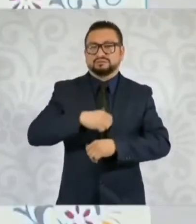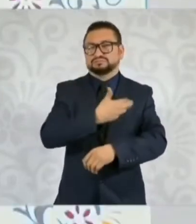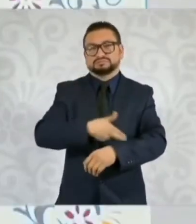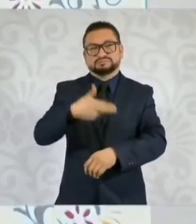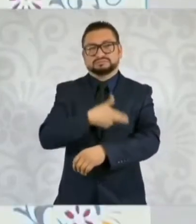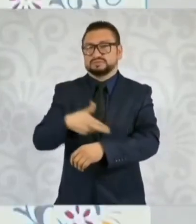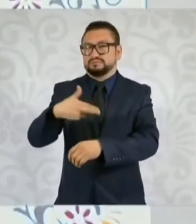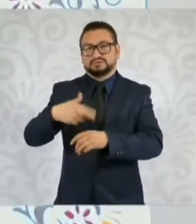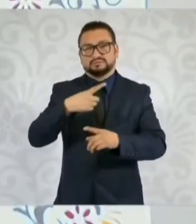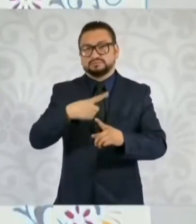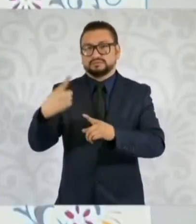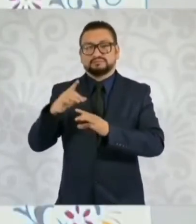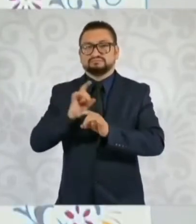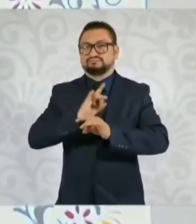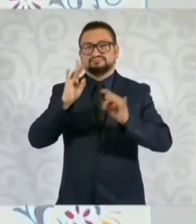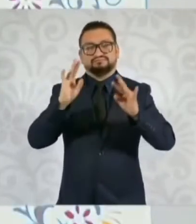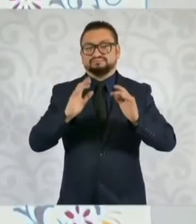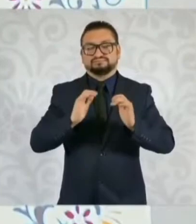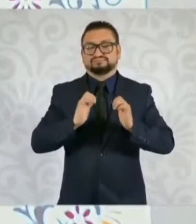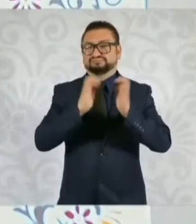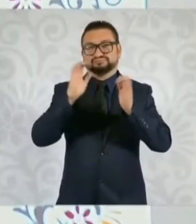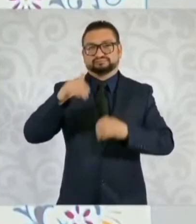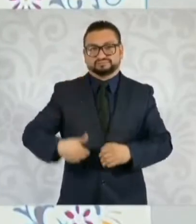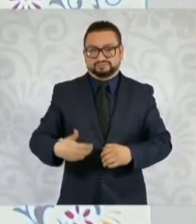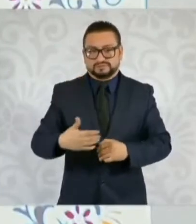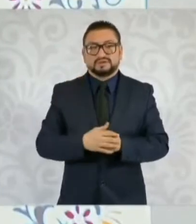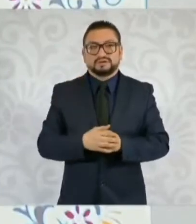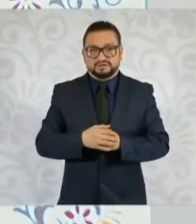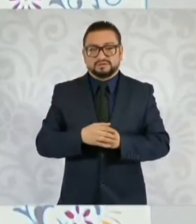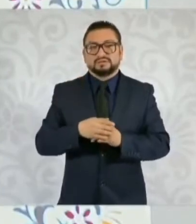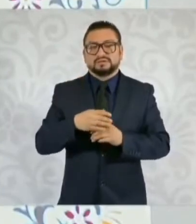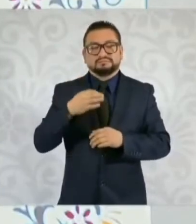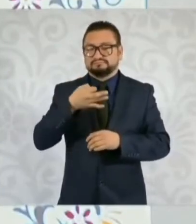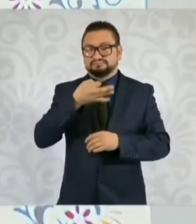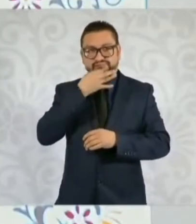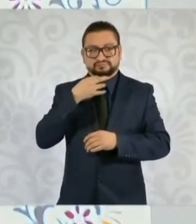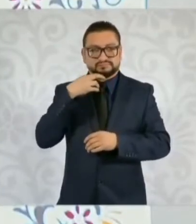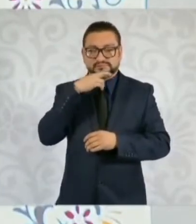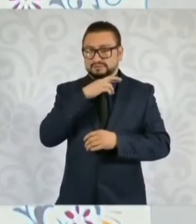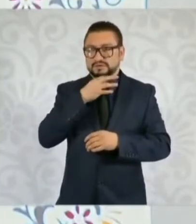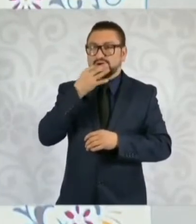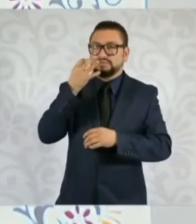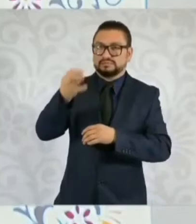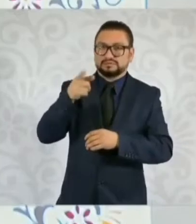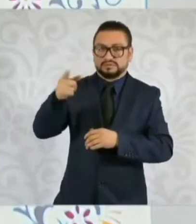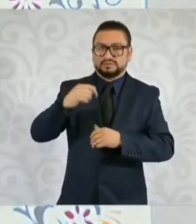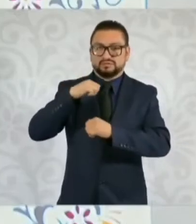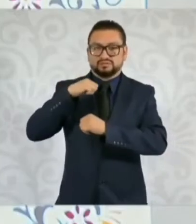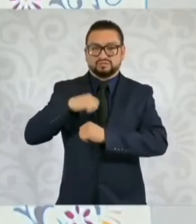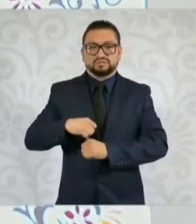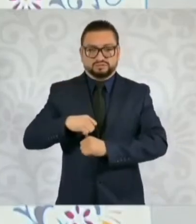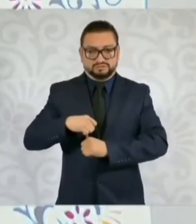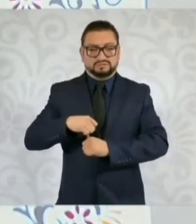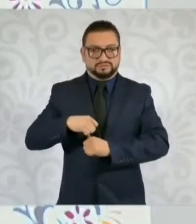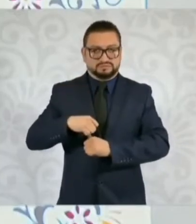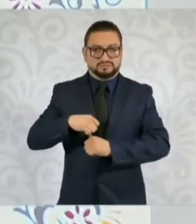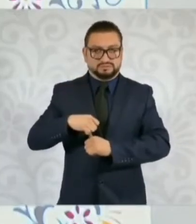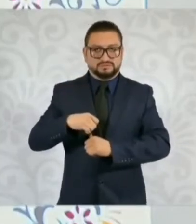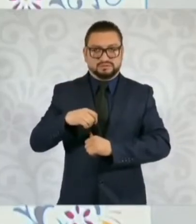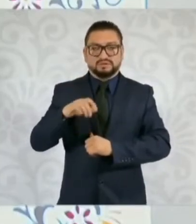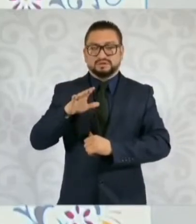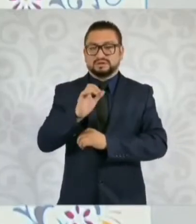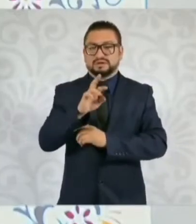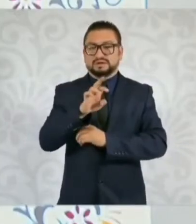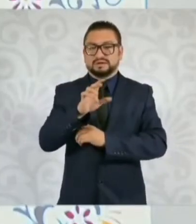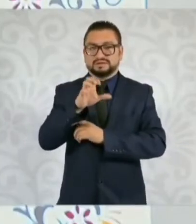inmediatamente después del accidente, los primeros minutos, se da aviso a las autoridades locales, tanto al condado de Harris,